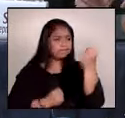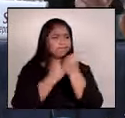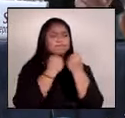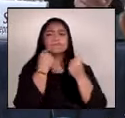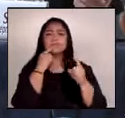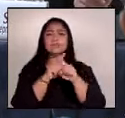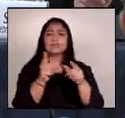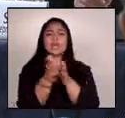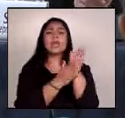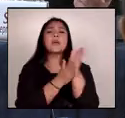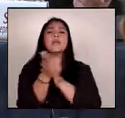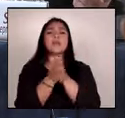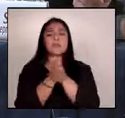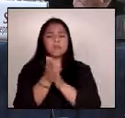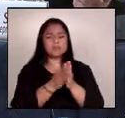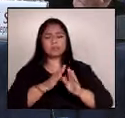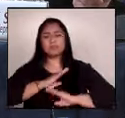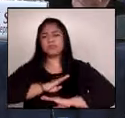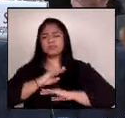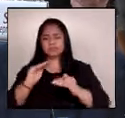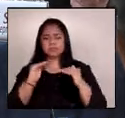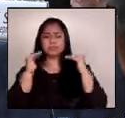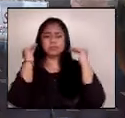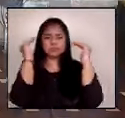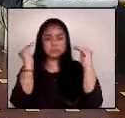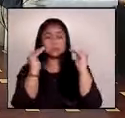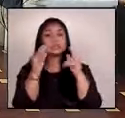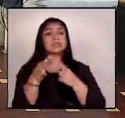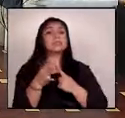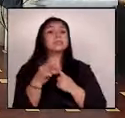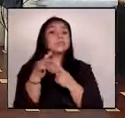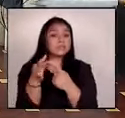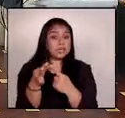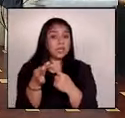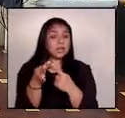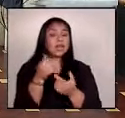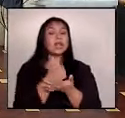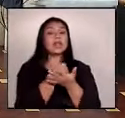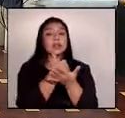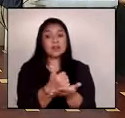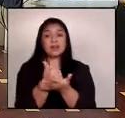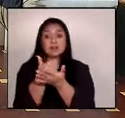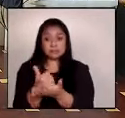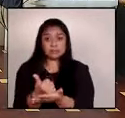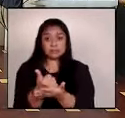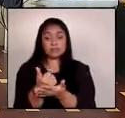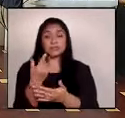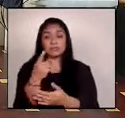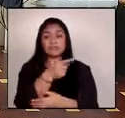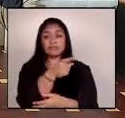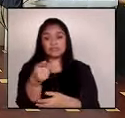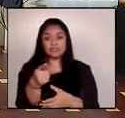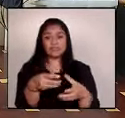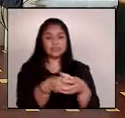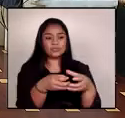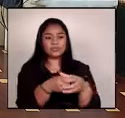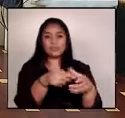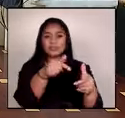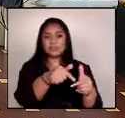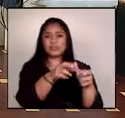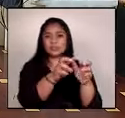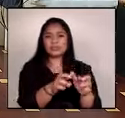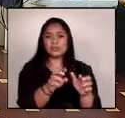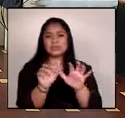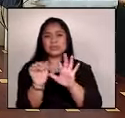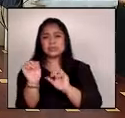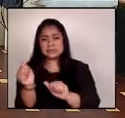aprovechado al máximo, especialmente en beneficio de esa porción de la población de entre